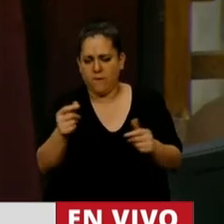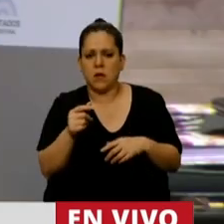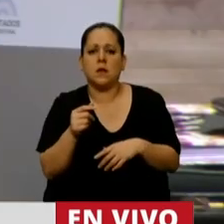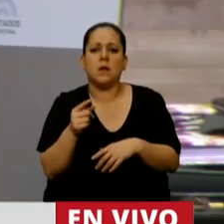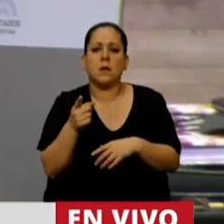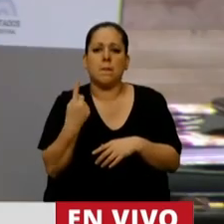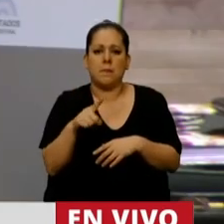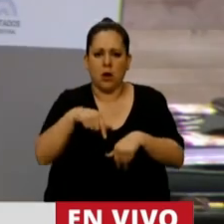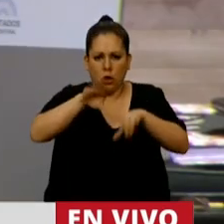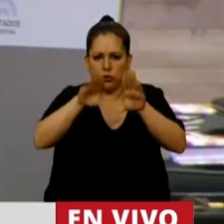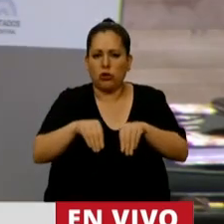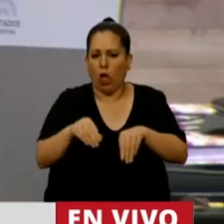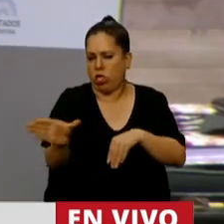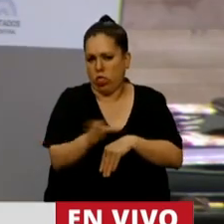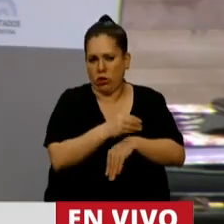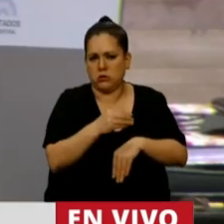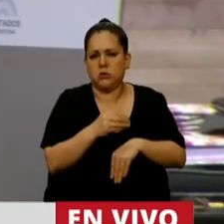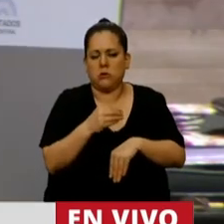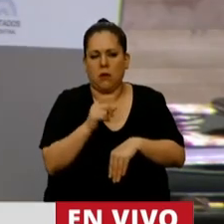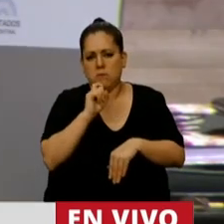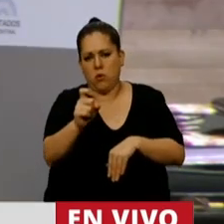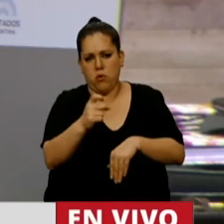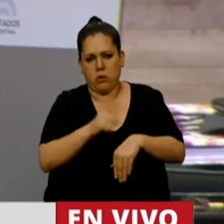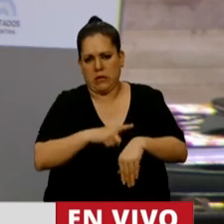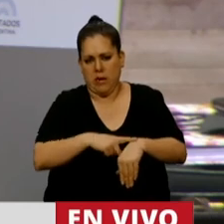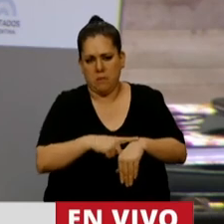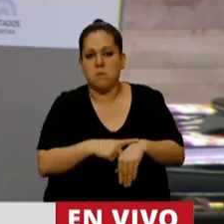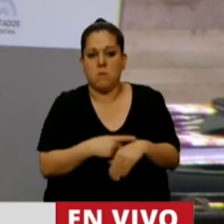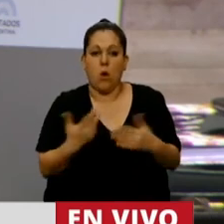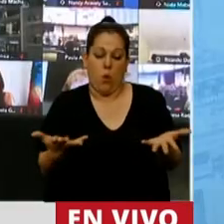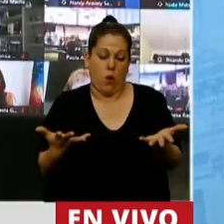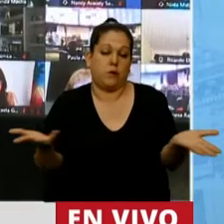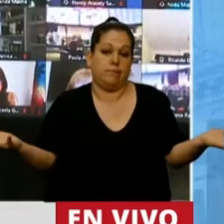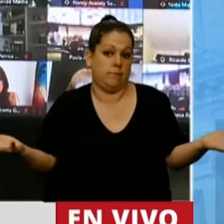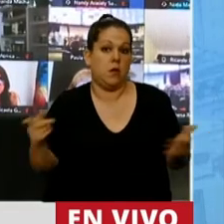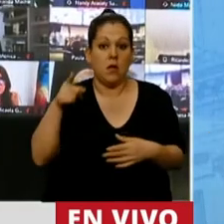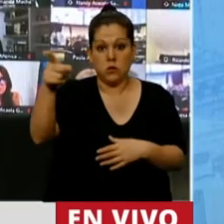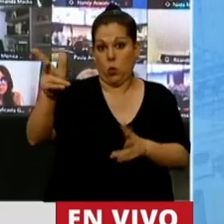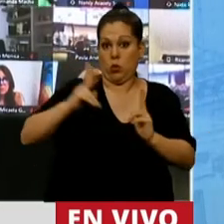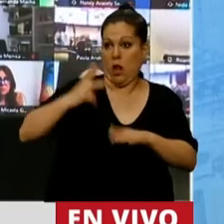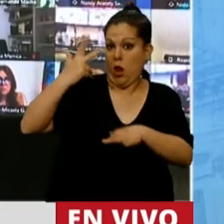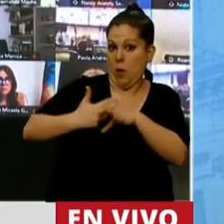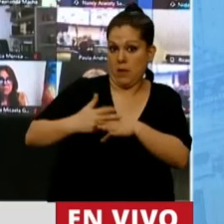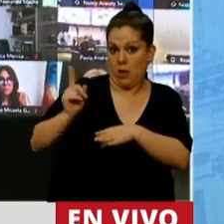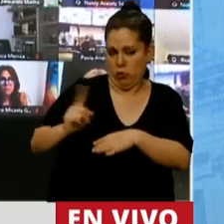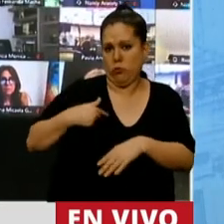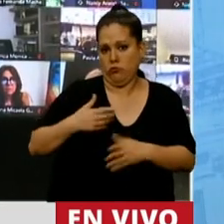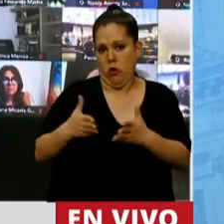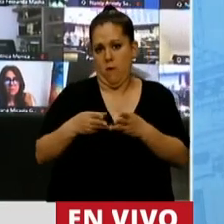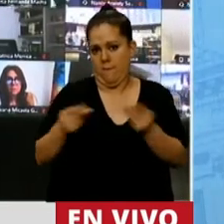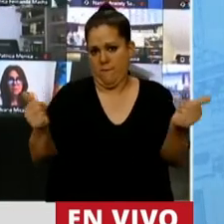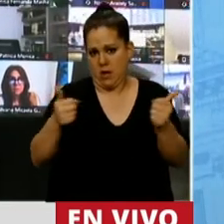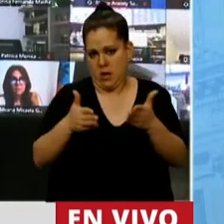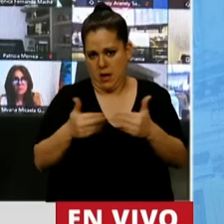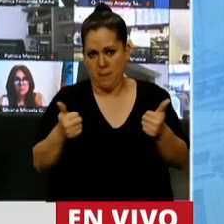que pueda, pero todos han hecho también un uso abusivo del tiempo. Por eso, llegamos todos a lo mismo. si usted no me interrumpe, yo termino más rápido, porque